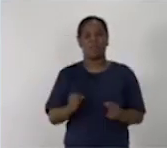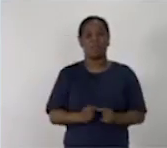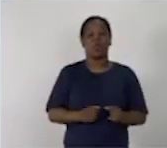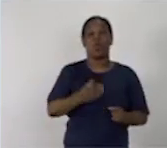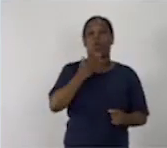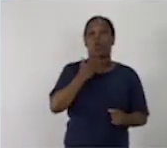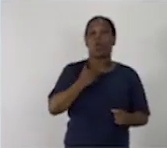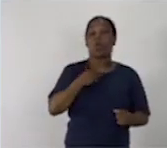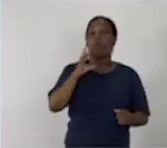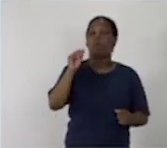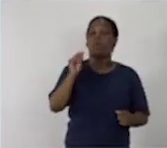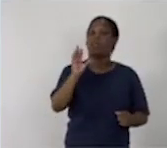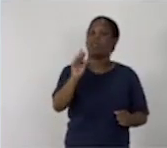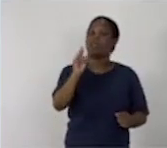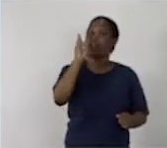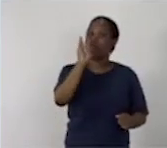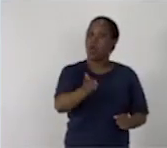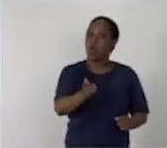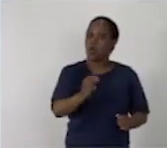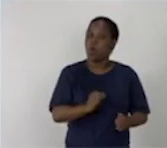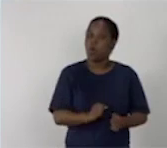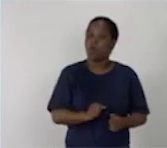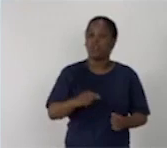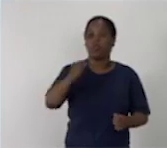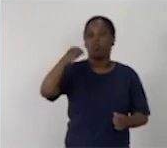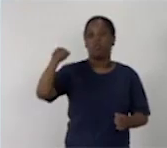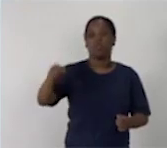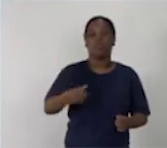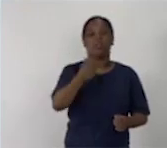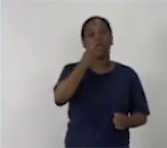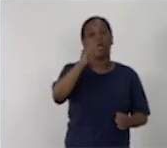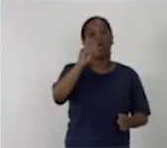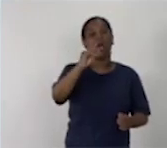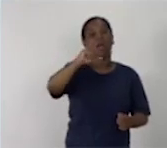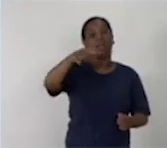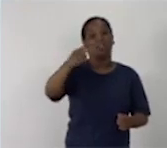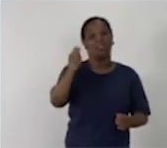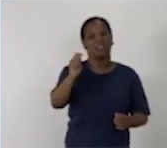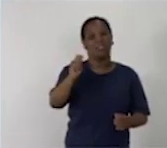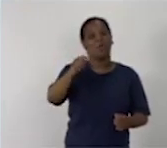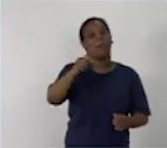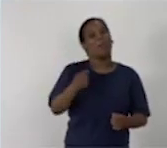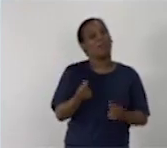indican, utilicen adjetivos para enriquecer más la escritura.